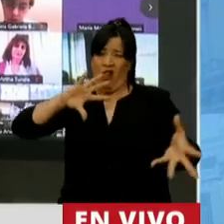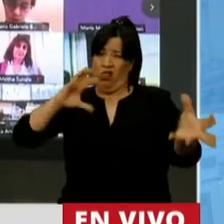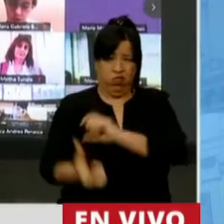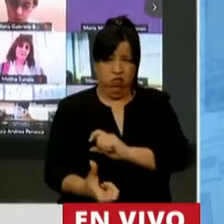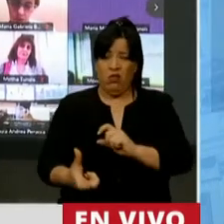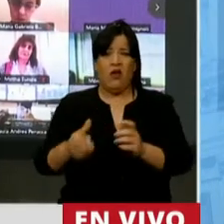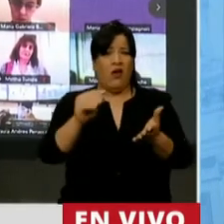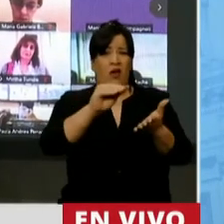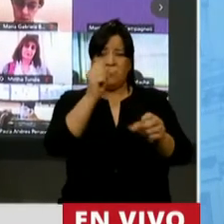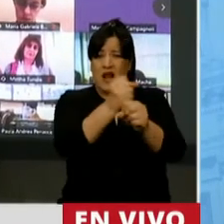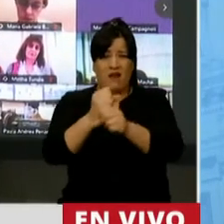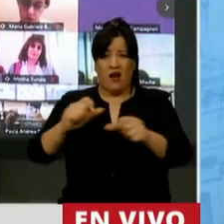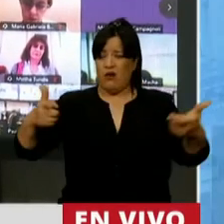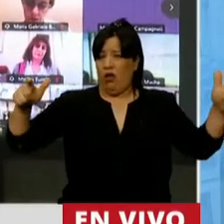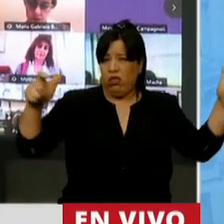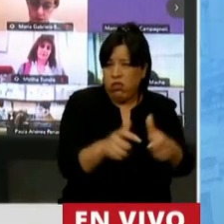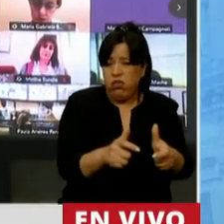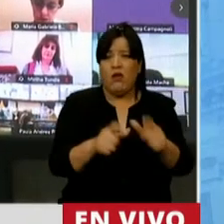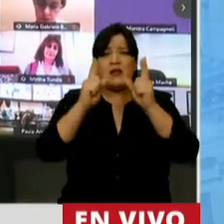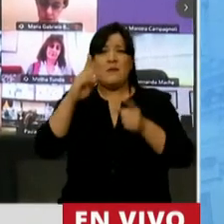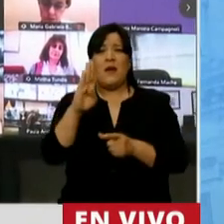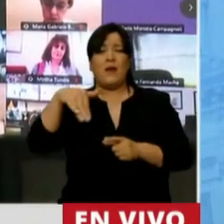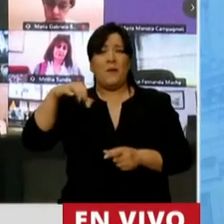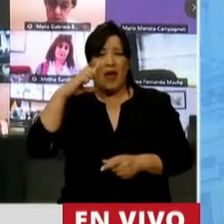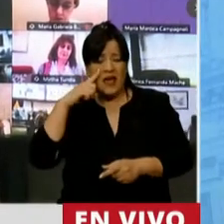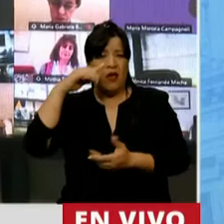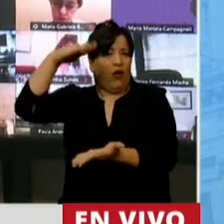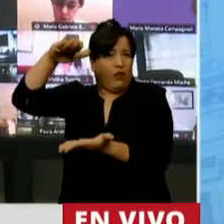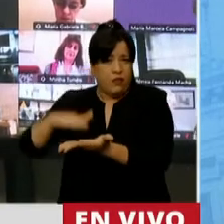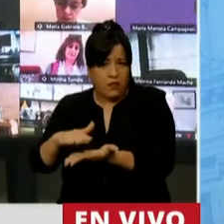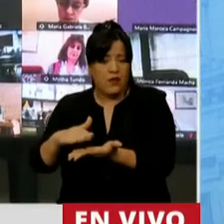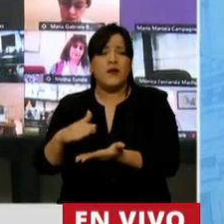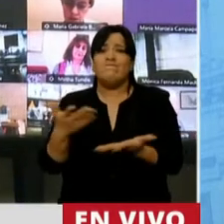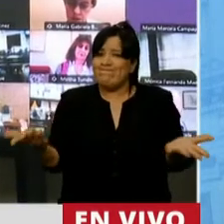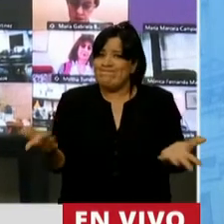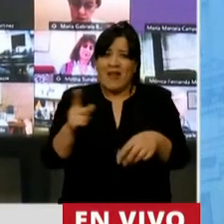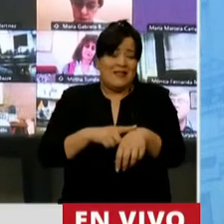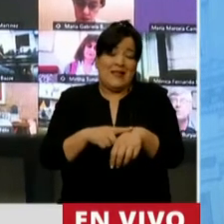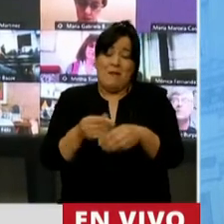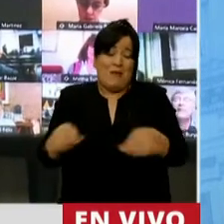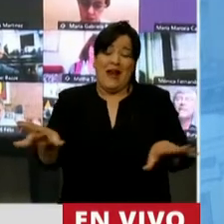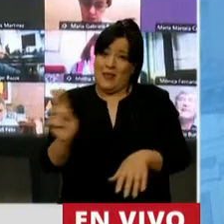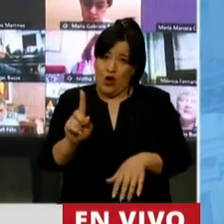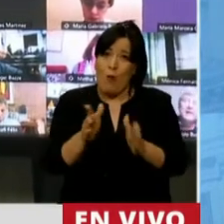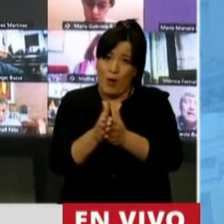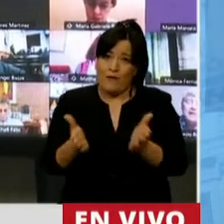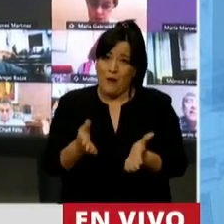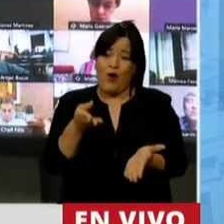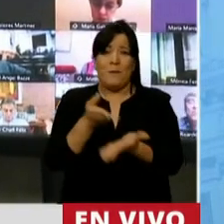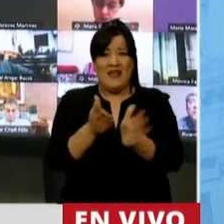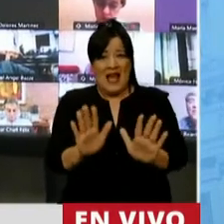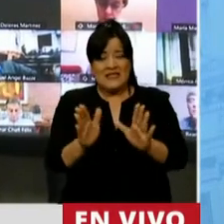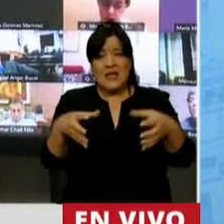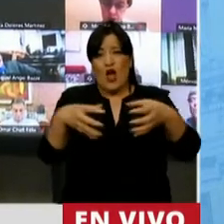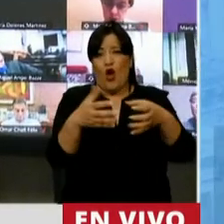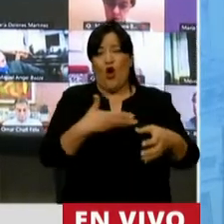y una caída del PBI argentino. Y digo, no pierdan tiempo, por favor, pidiéndole eso a un